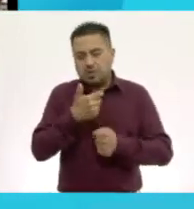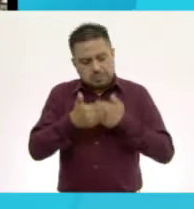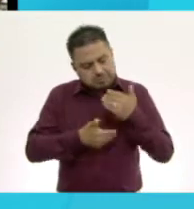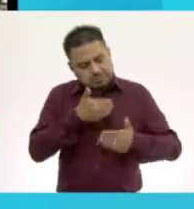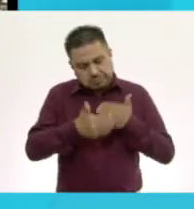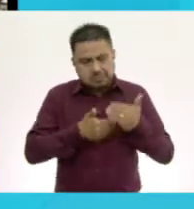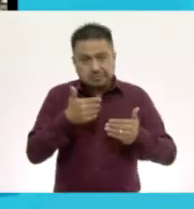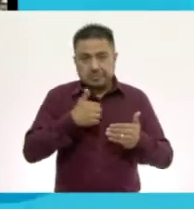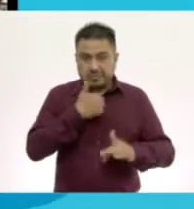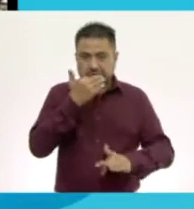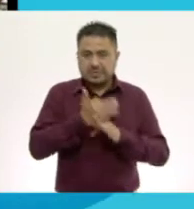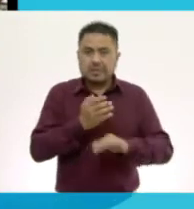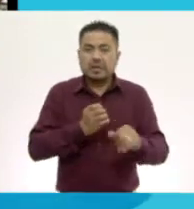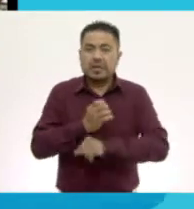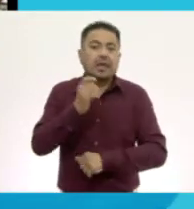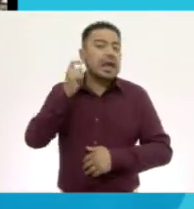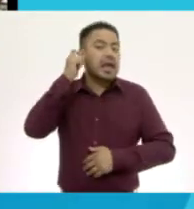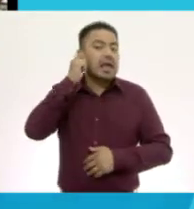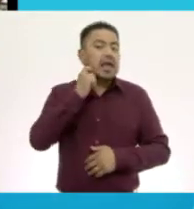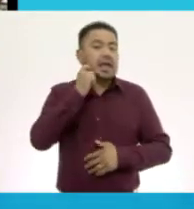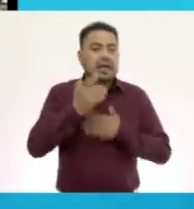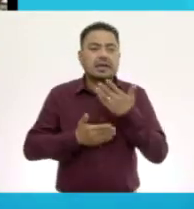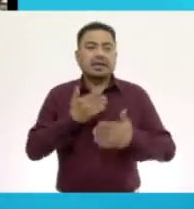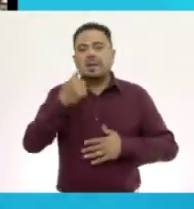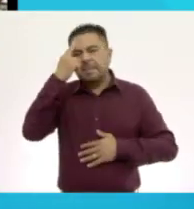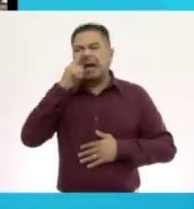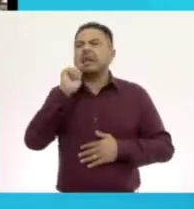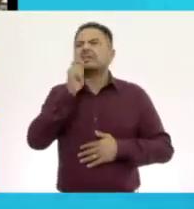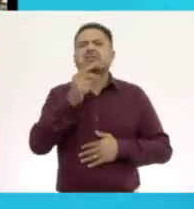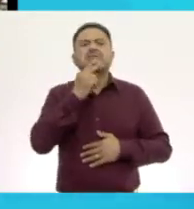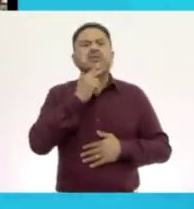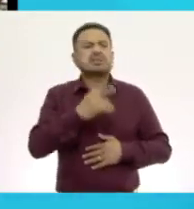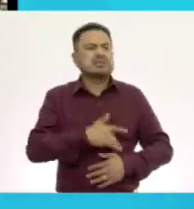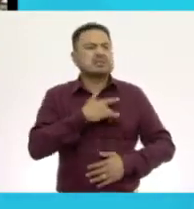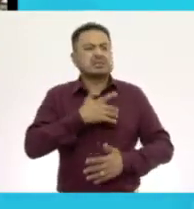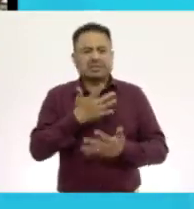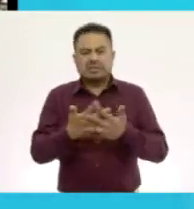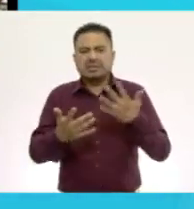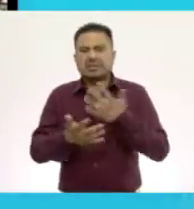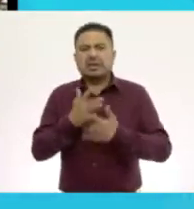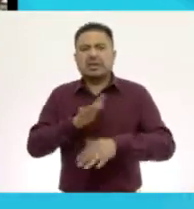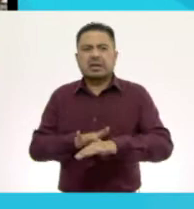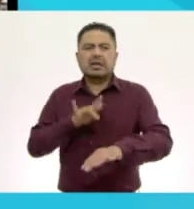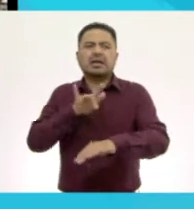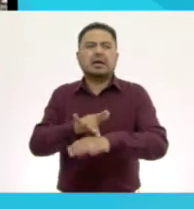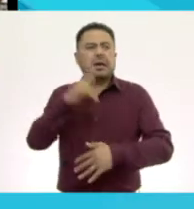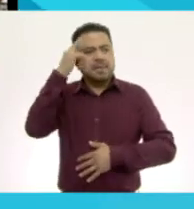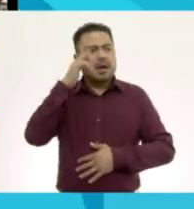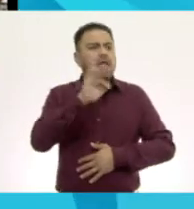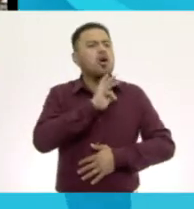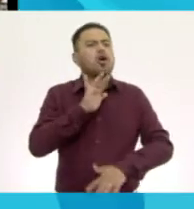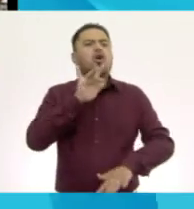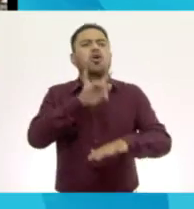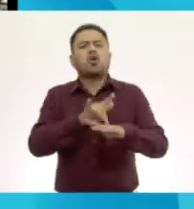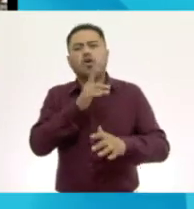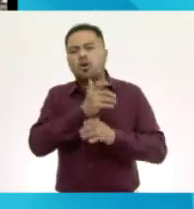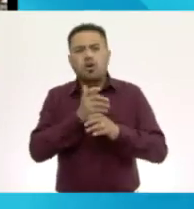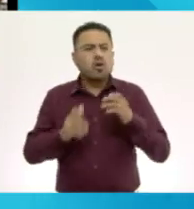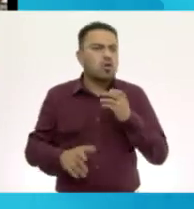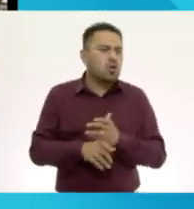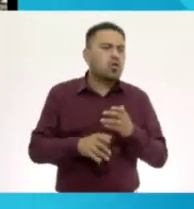Estoy en el estado de guerrero. ¿Para qué sirve el sentido del tacto? Para tocar cosas,